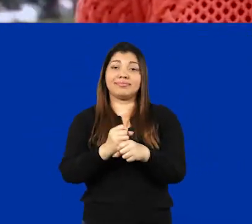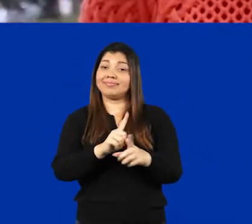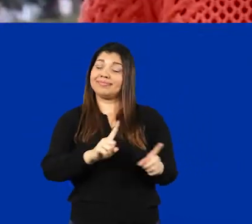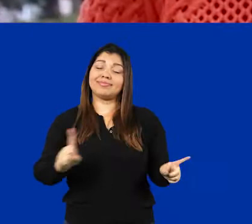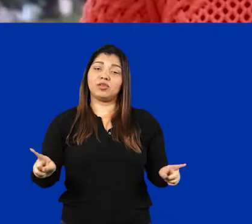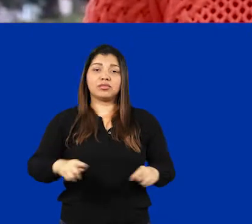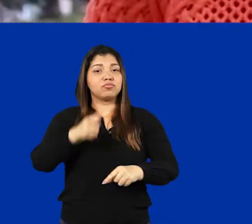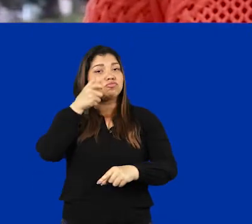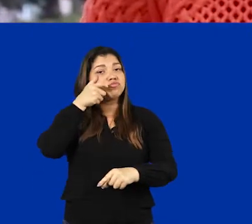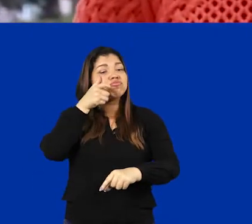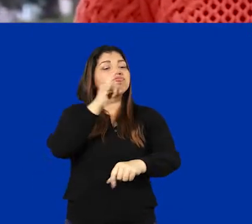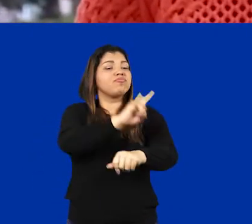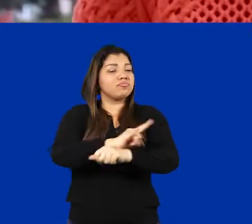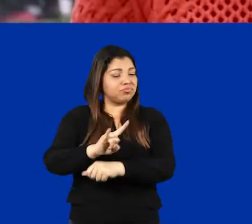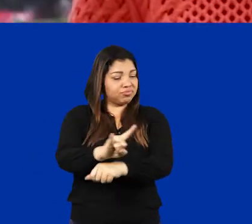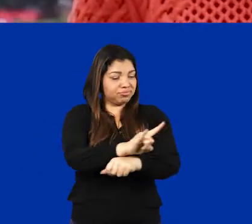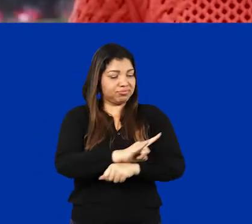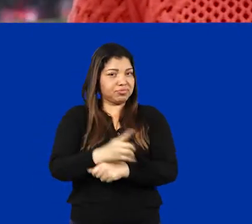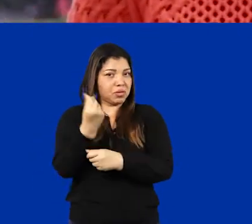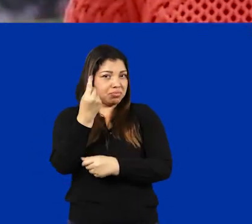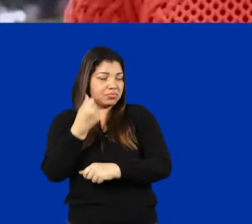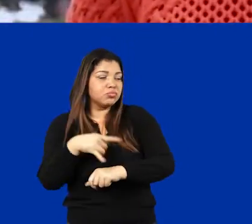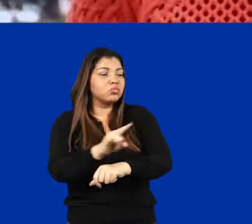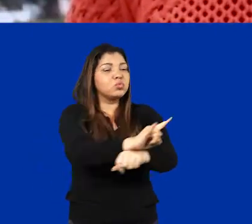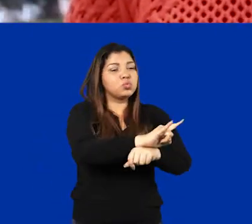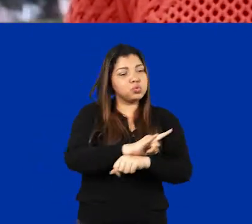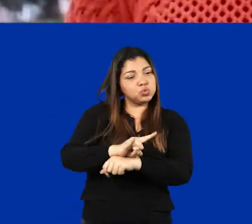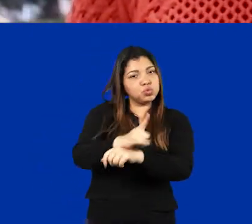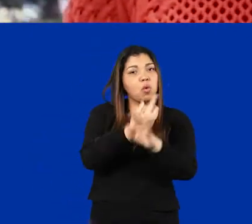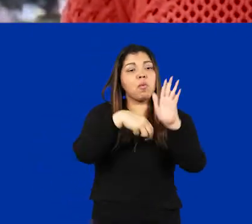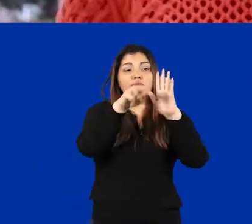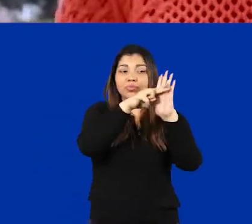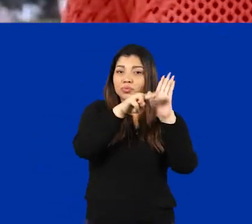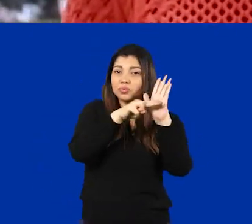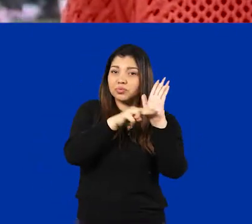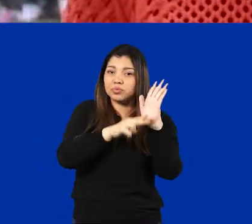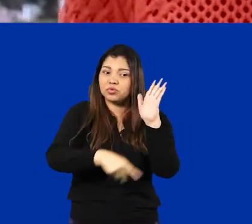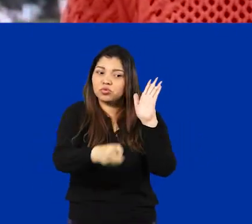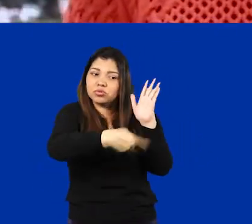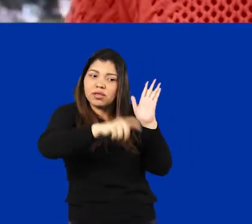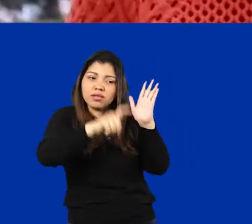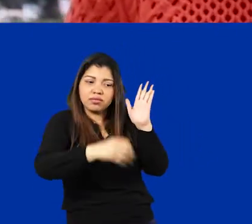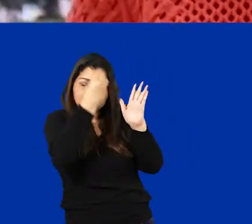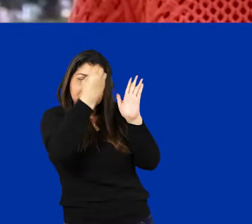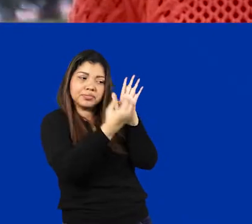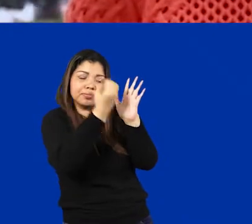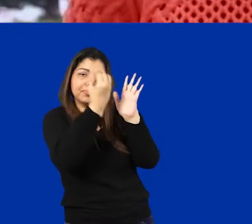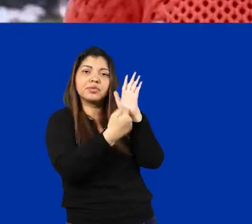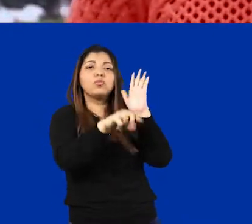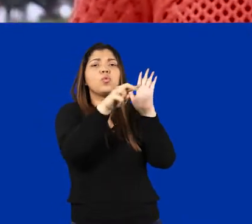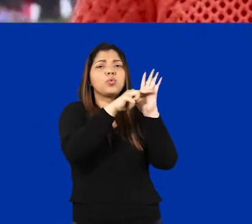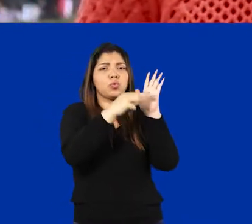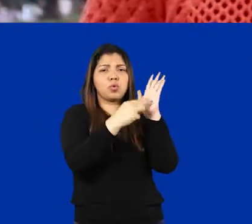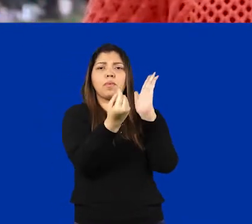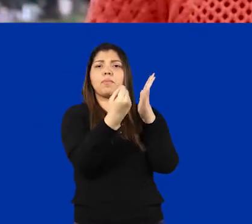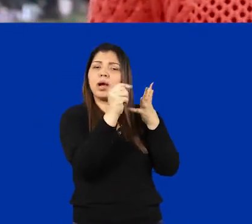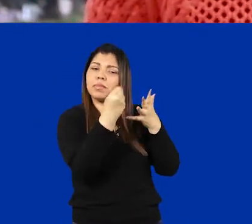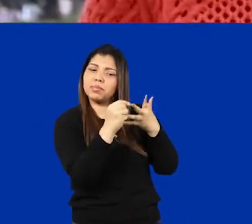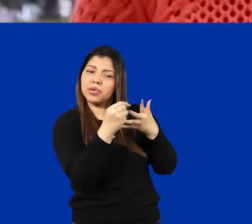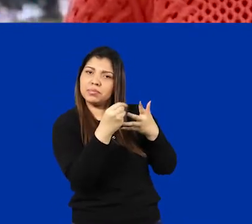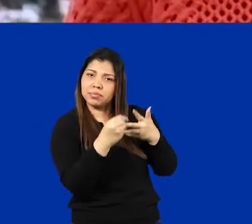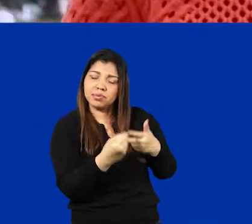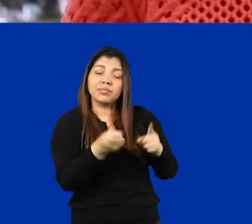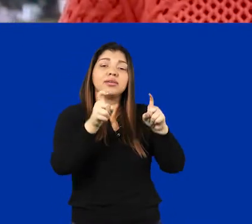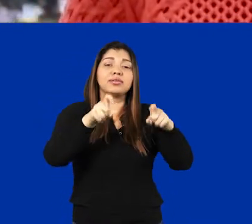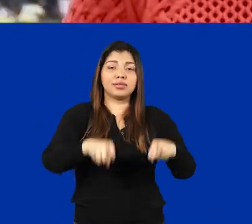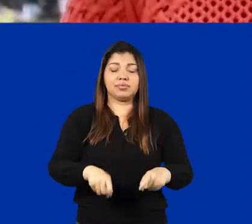vigilancia por parte de la superintendencia financiera y estamos regidos por unos límites y unas condiciones de inversión que fija el gobierno